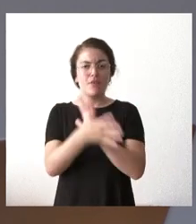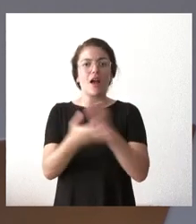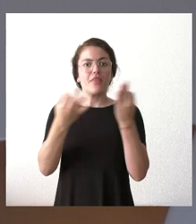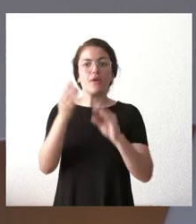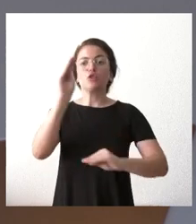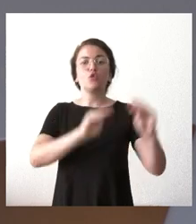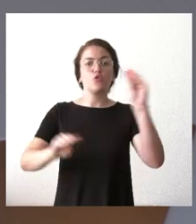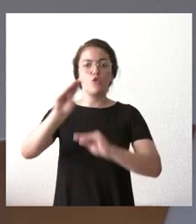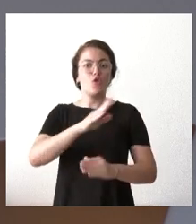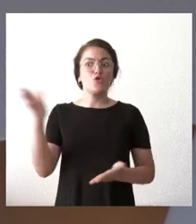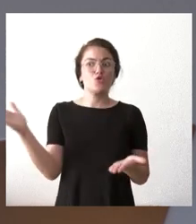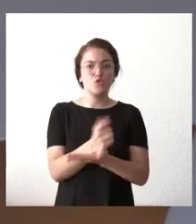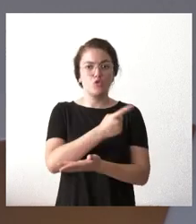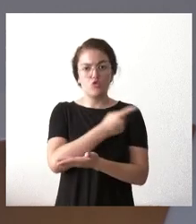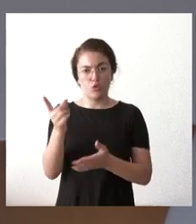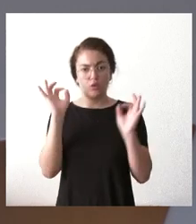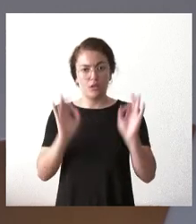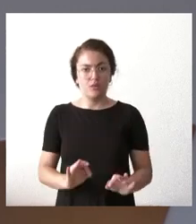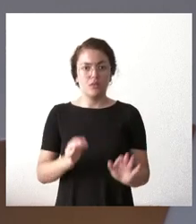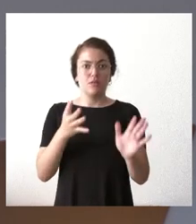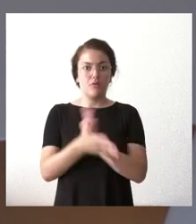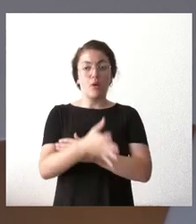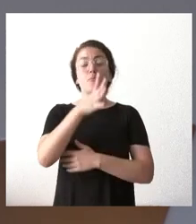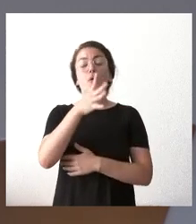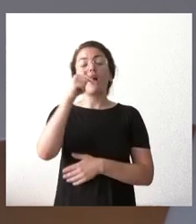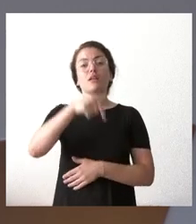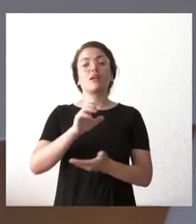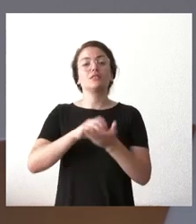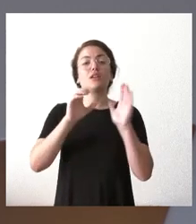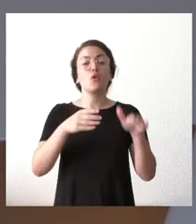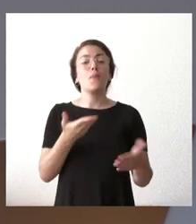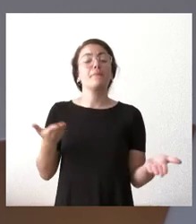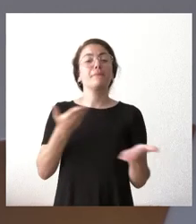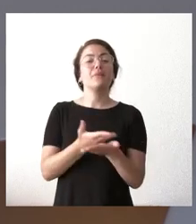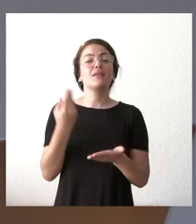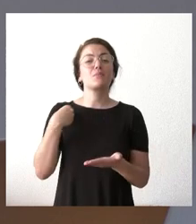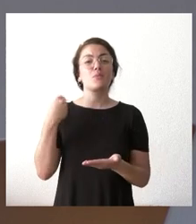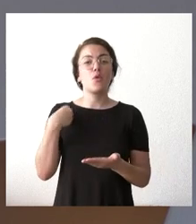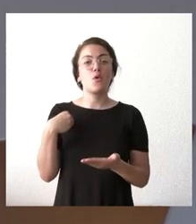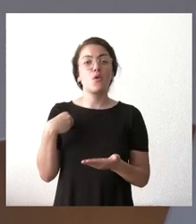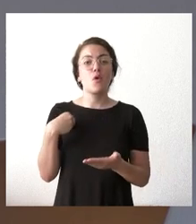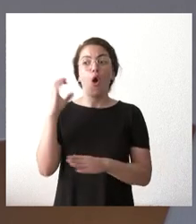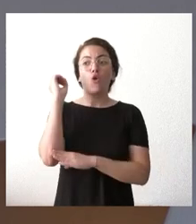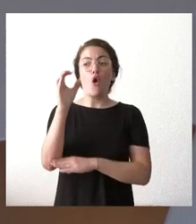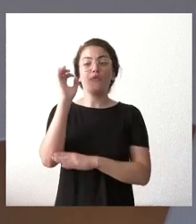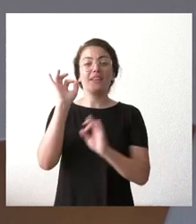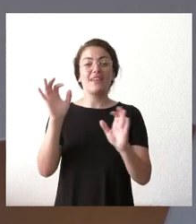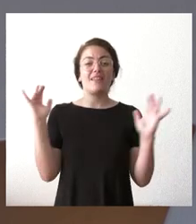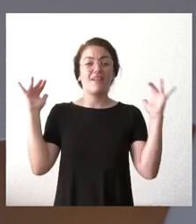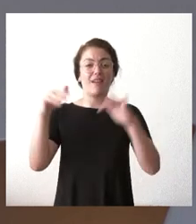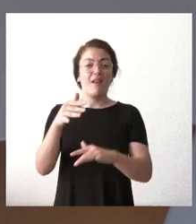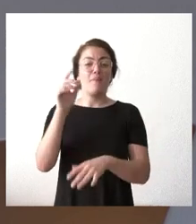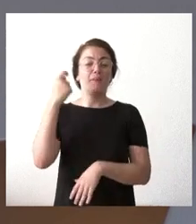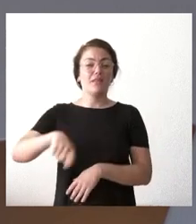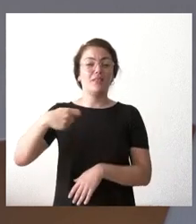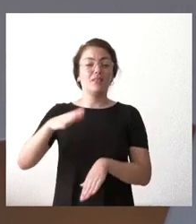global y por eso el presidente de Junta de Castilla y León ha apelado y ha pedido una conferencia de presidentes para abordar bueno que todos